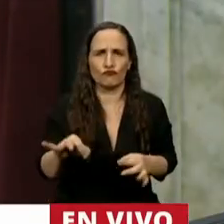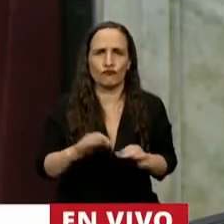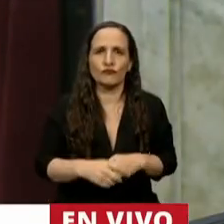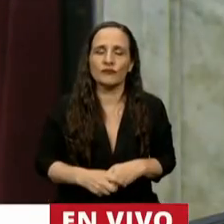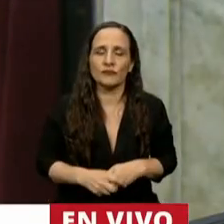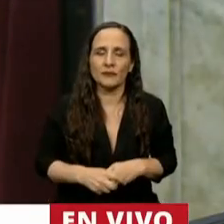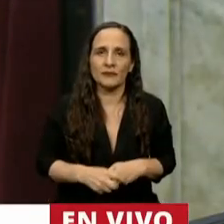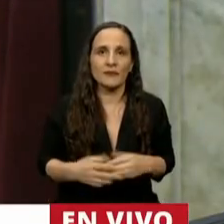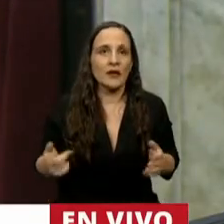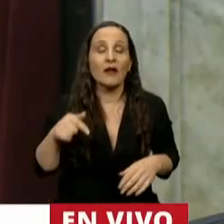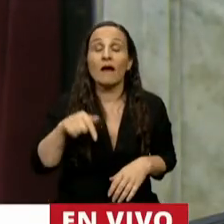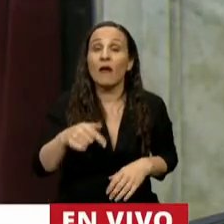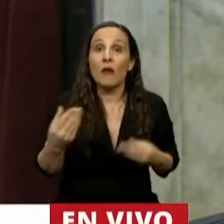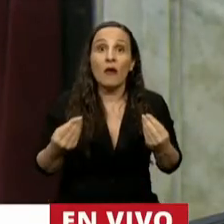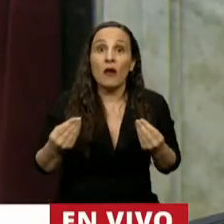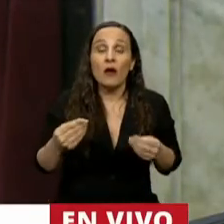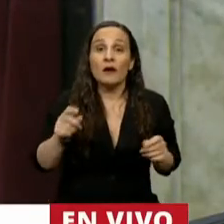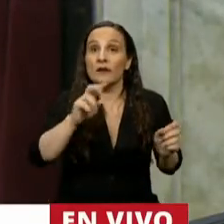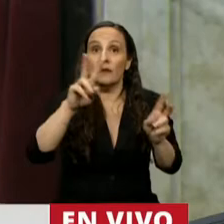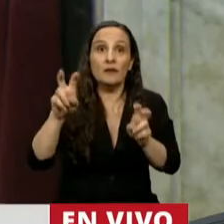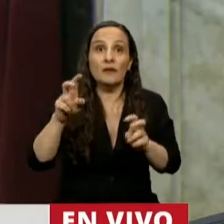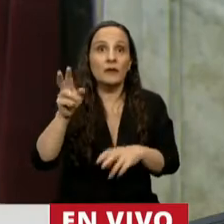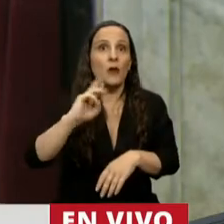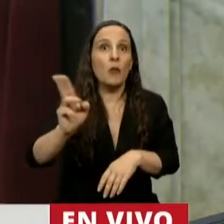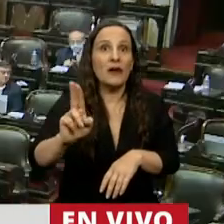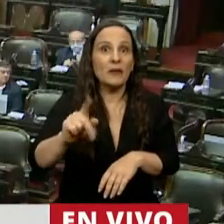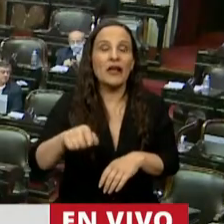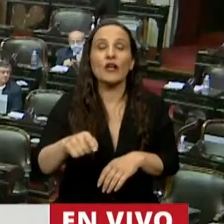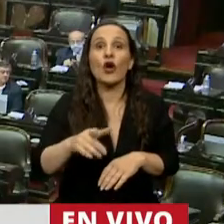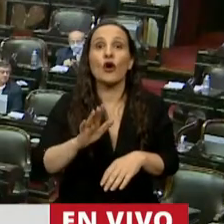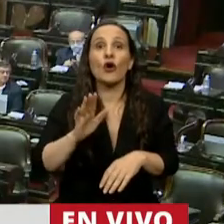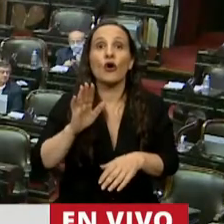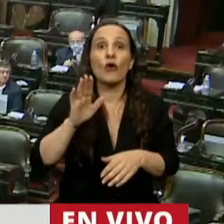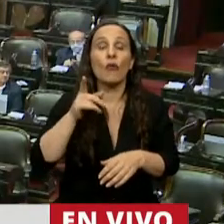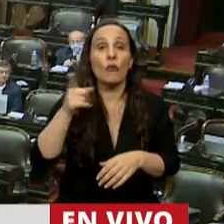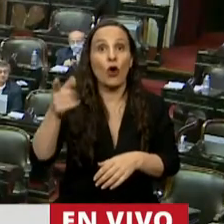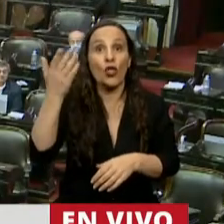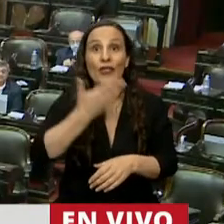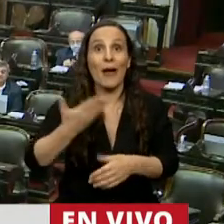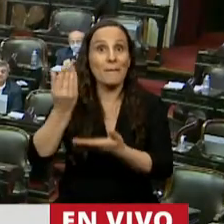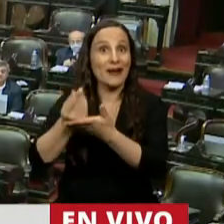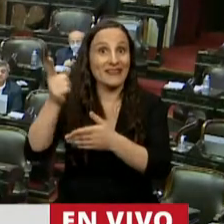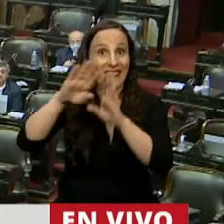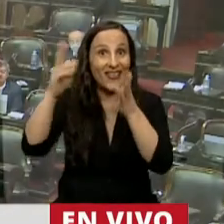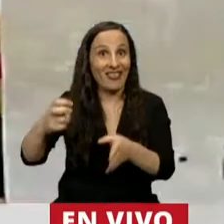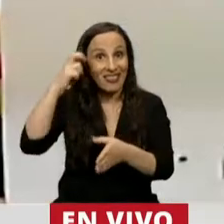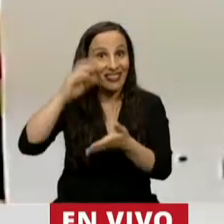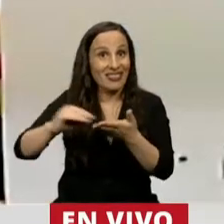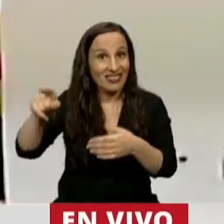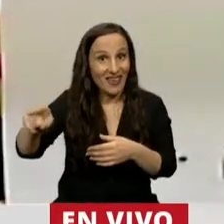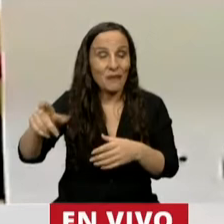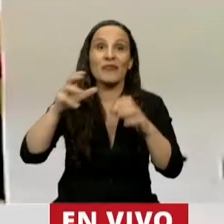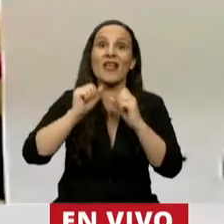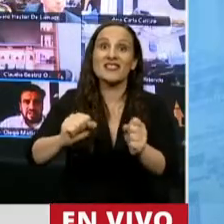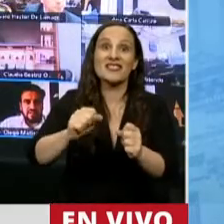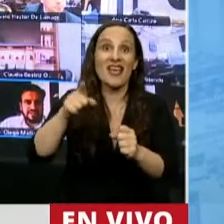Gracias. Es para plantear una cuestión de privilegio en contra de la Presidencia de la Cámara, de la Secretaría